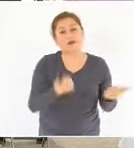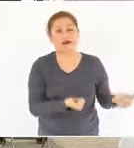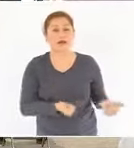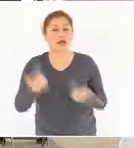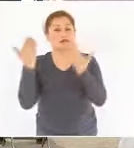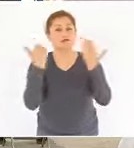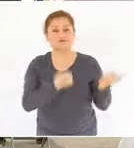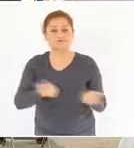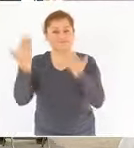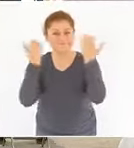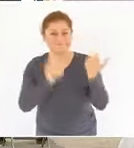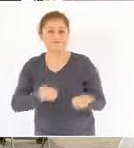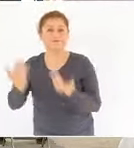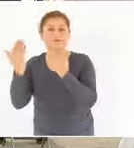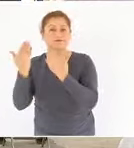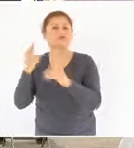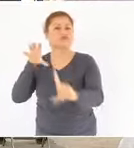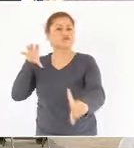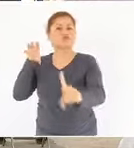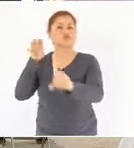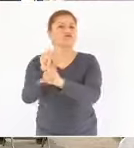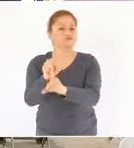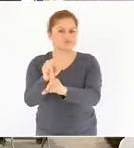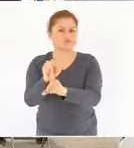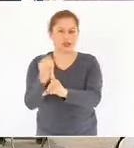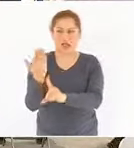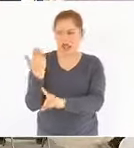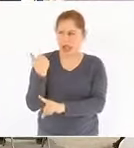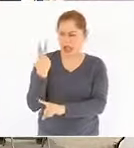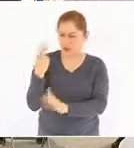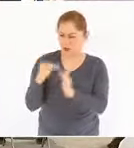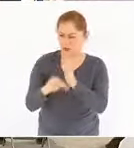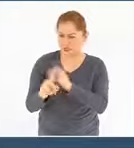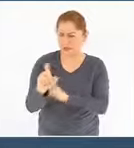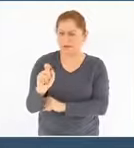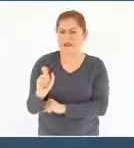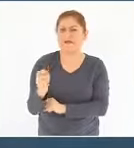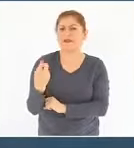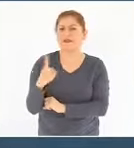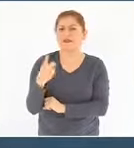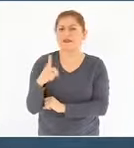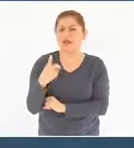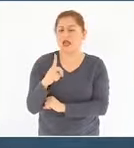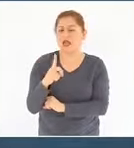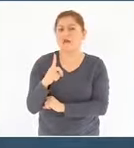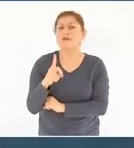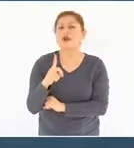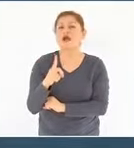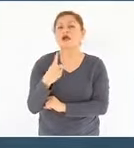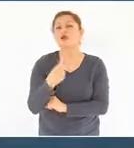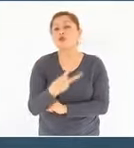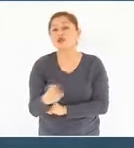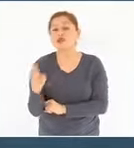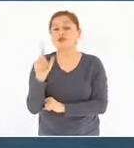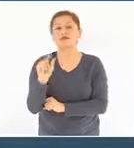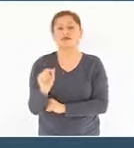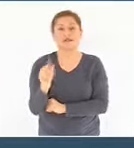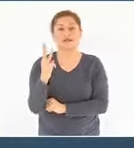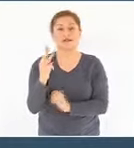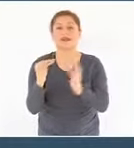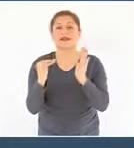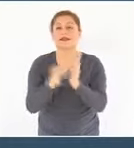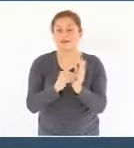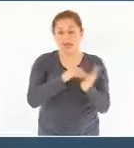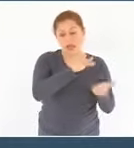alcanzándose en diciembre de 2020 una exportación de doscientos setenta y tres mil